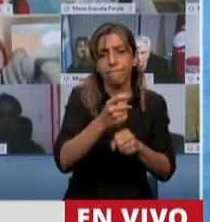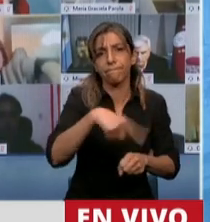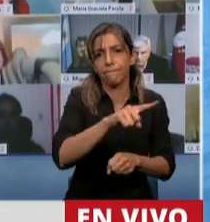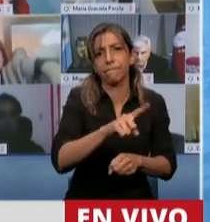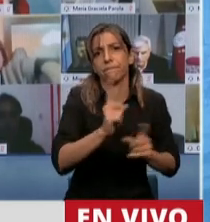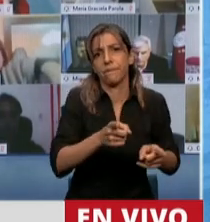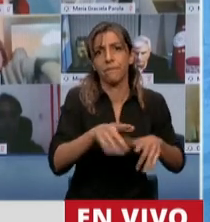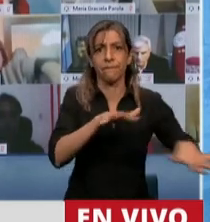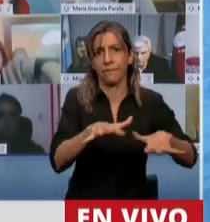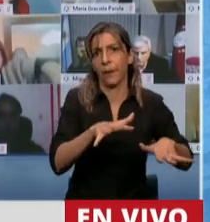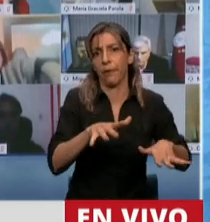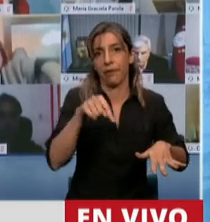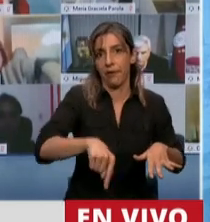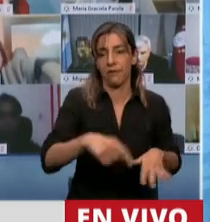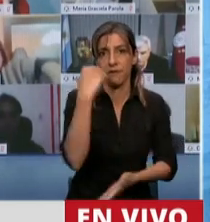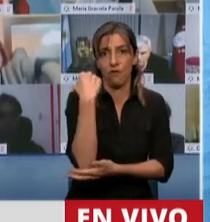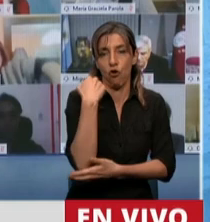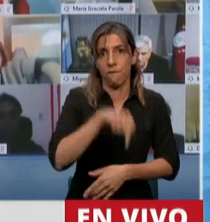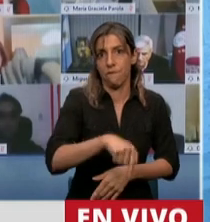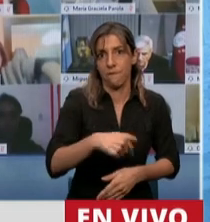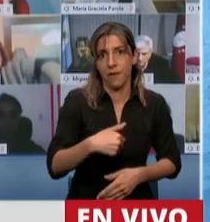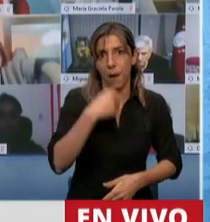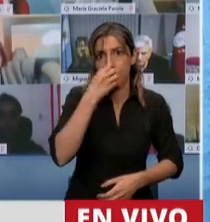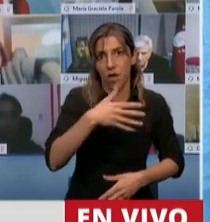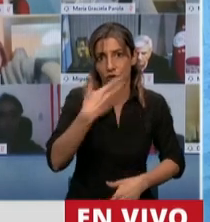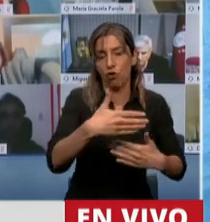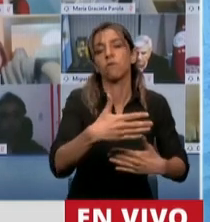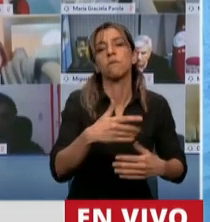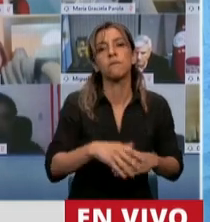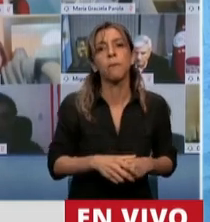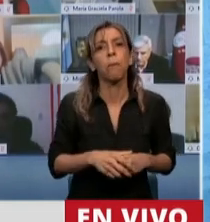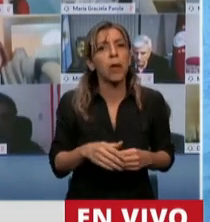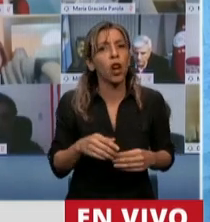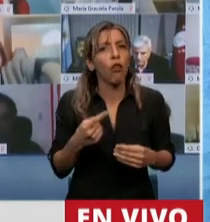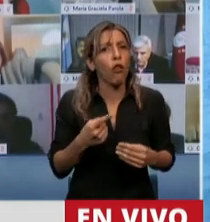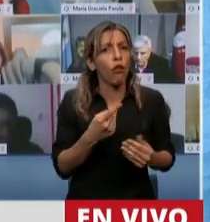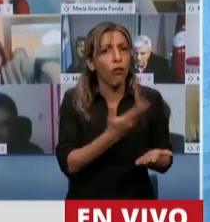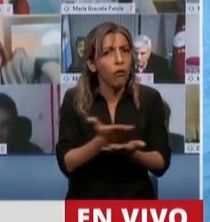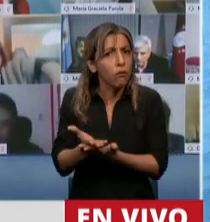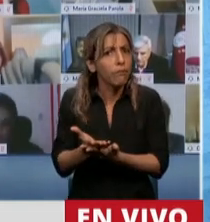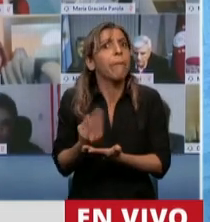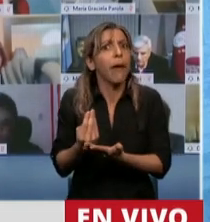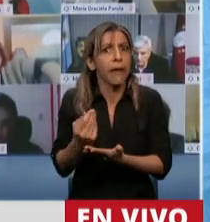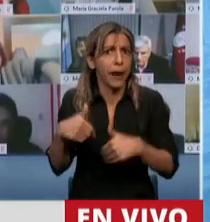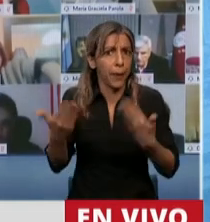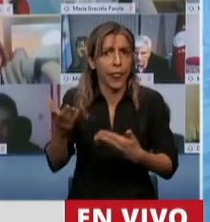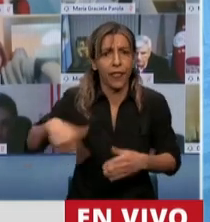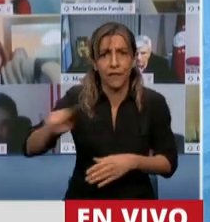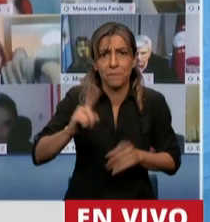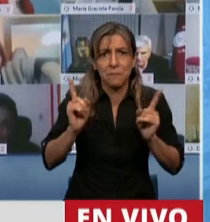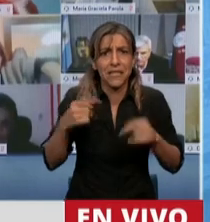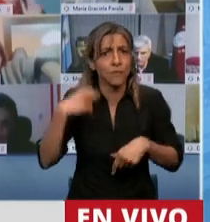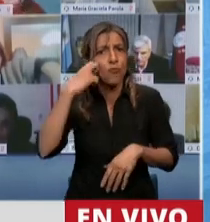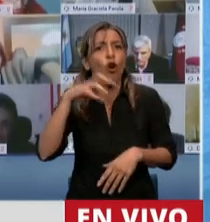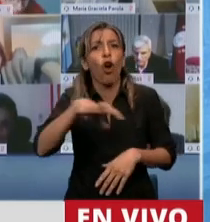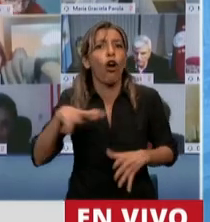desenvolvimiento productivo de nuestro país, sino en beneficio de todo el Congreso. Cuando el presidente de esta Cámara, el presidente de